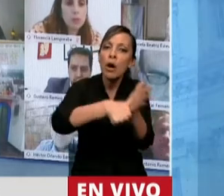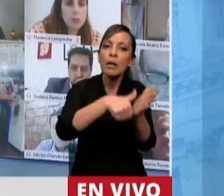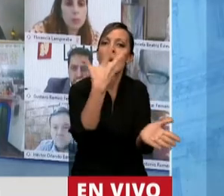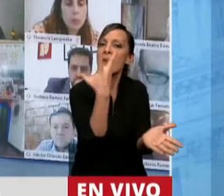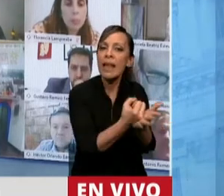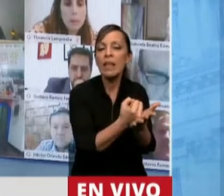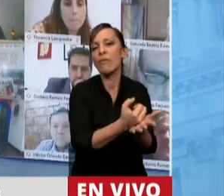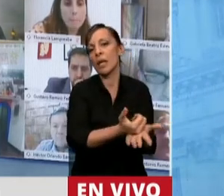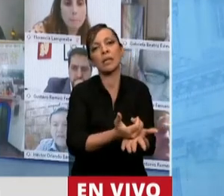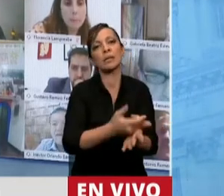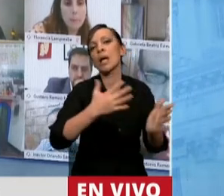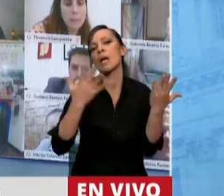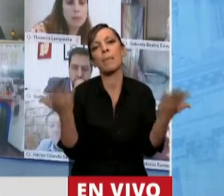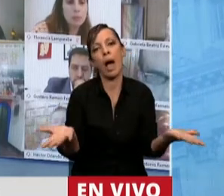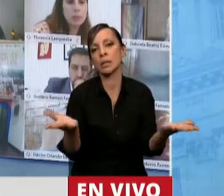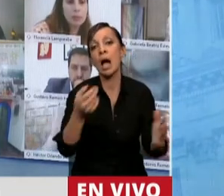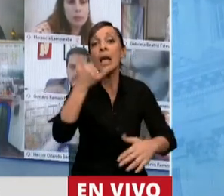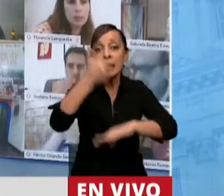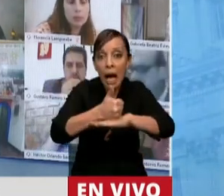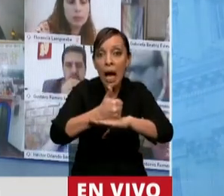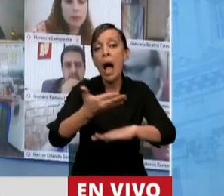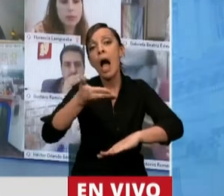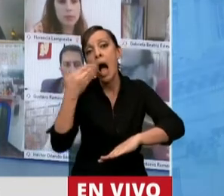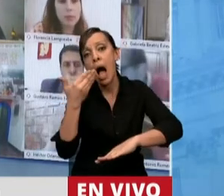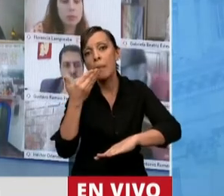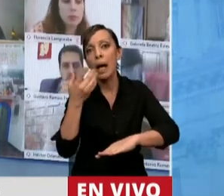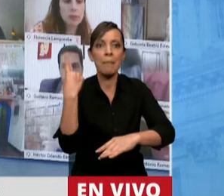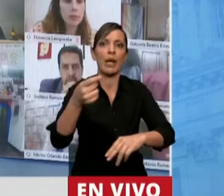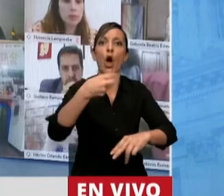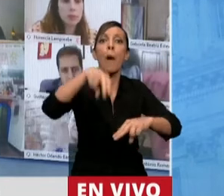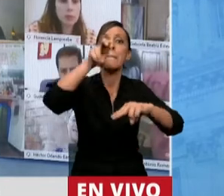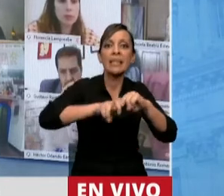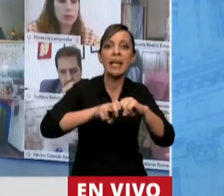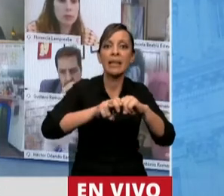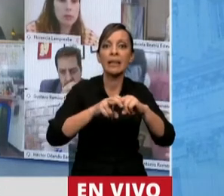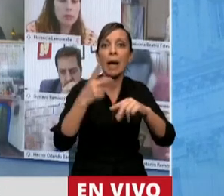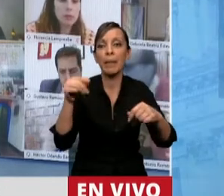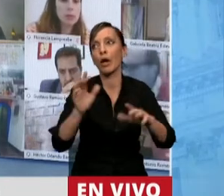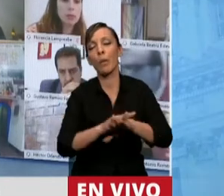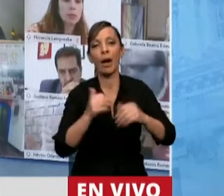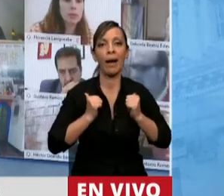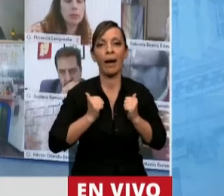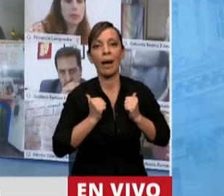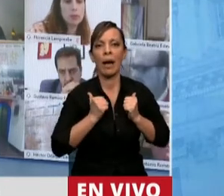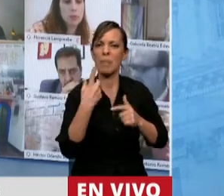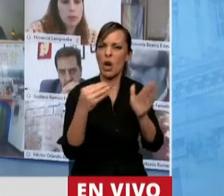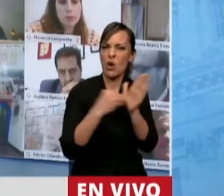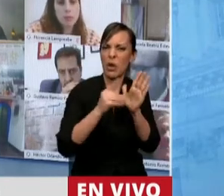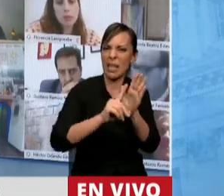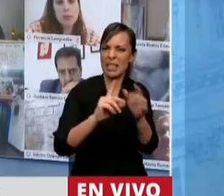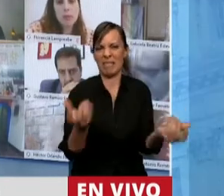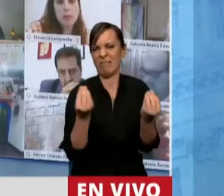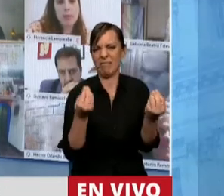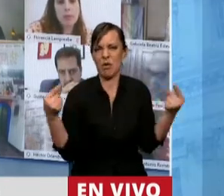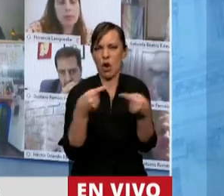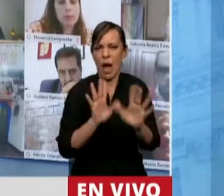identifiquen. Y entonces, si están presentes, hablan. Ahora, no pueden estar presentes nada más que por la galería, pero no anotarse como presentes. ¿Cómo?